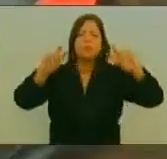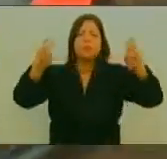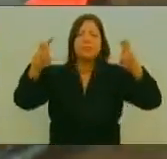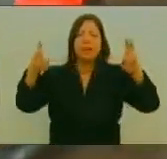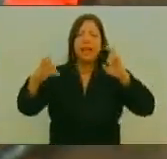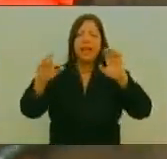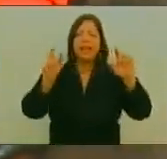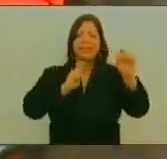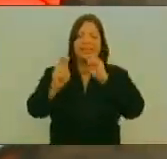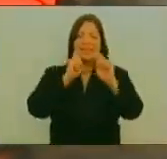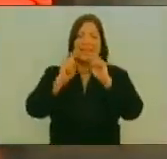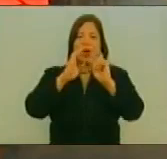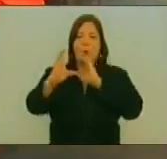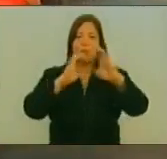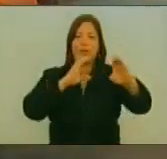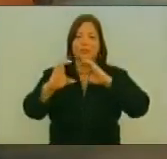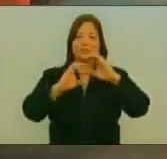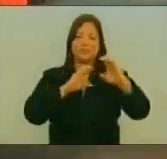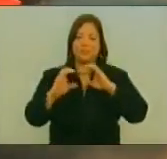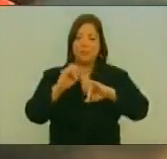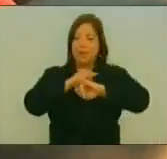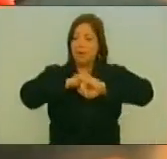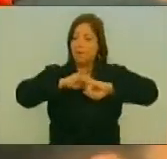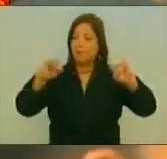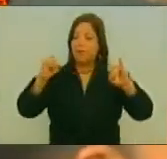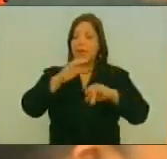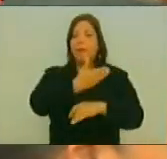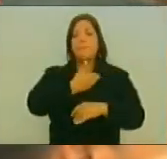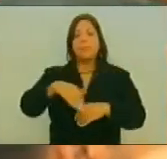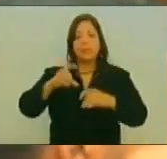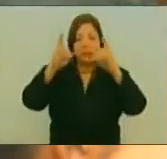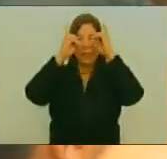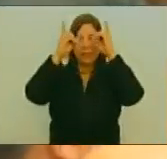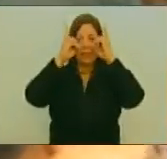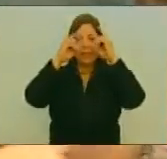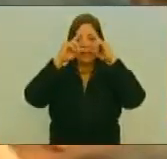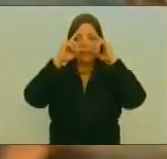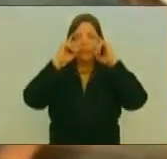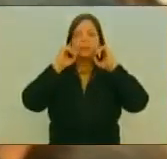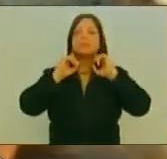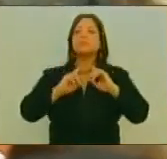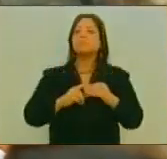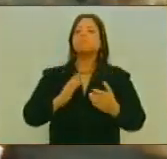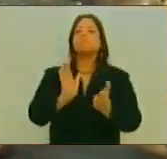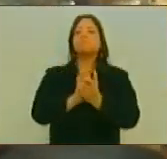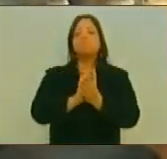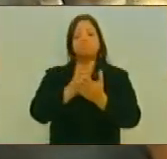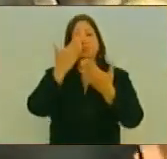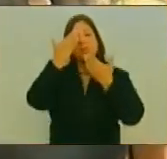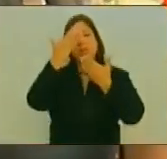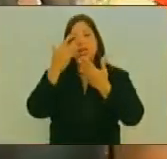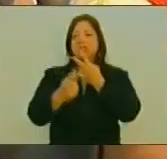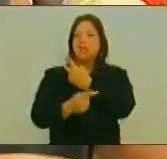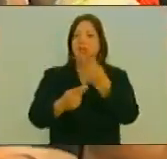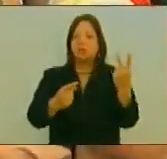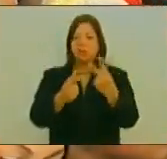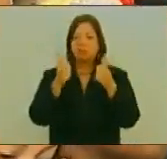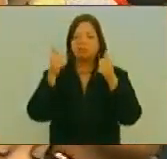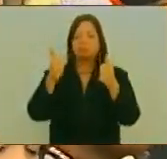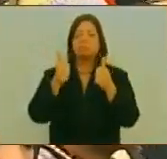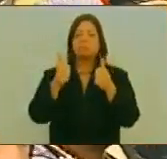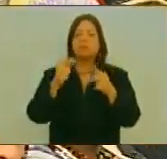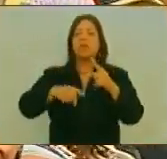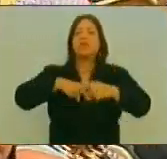Telecomunicaciones Al Concluir La Presidenta De La Asamblea Nacional Constituyente Agradeció Su Intervención Y